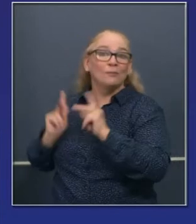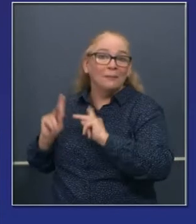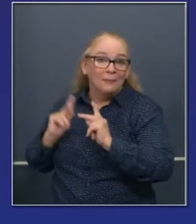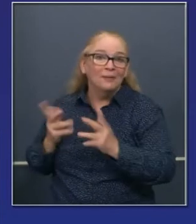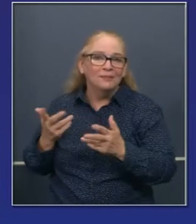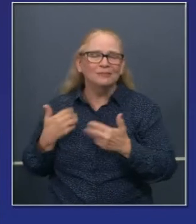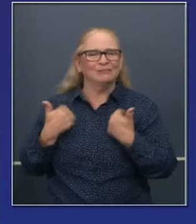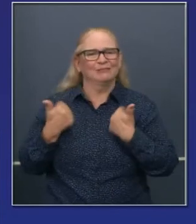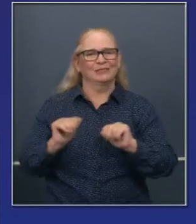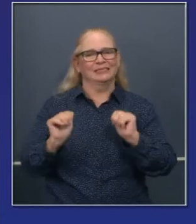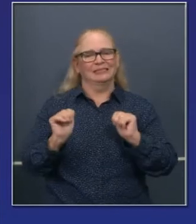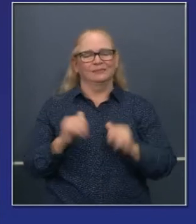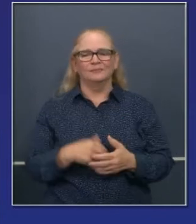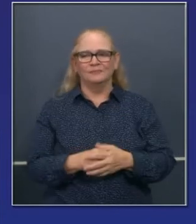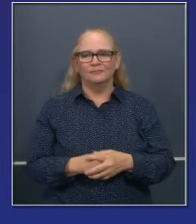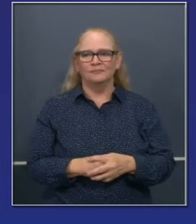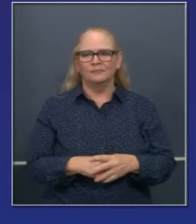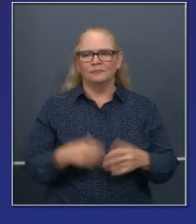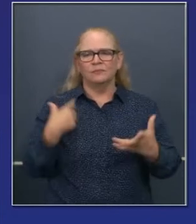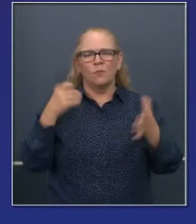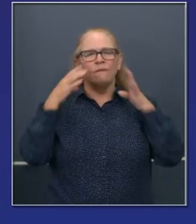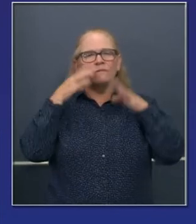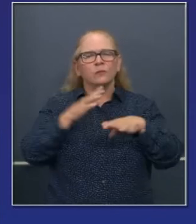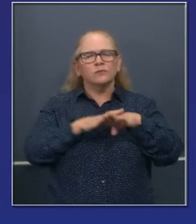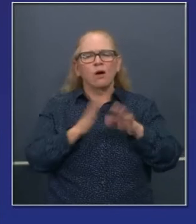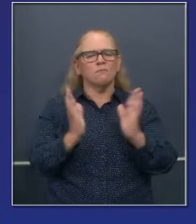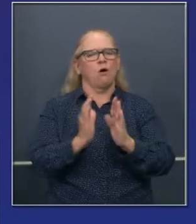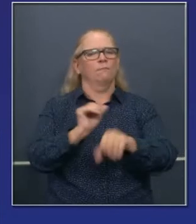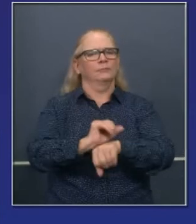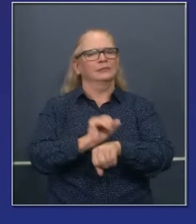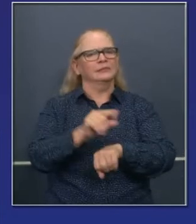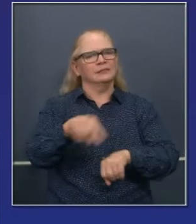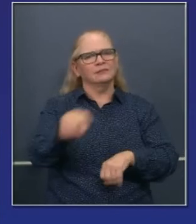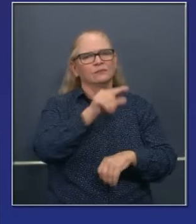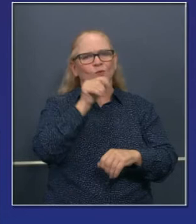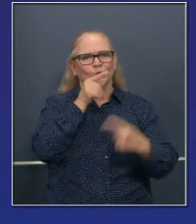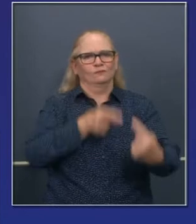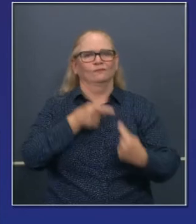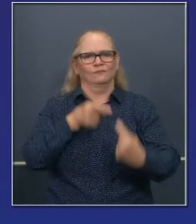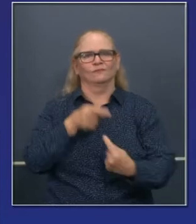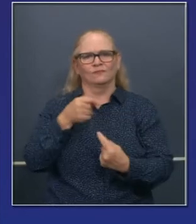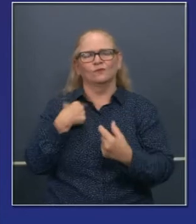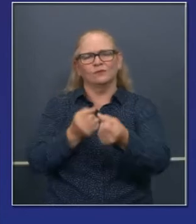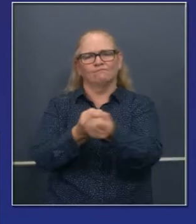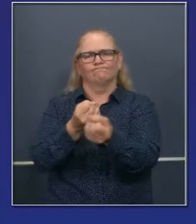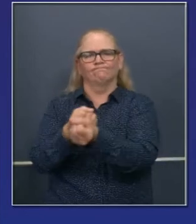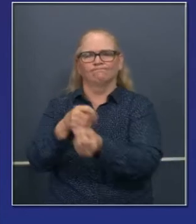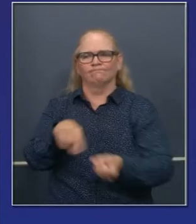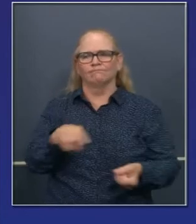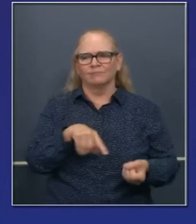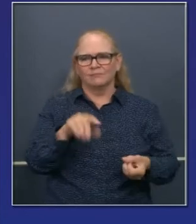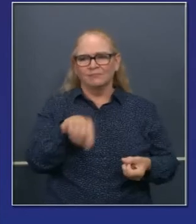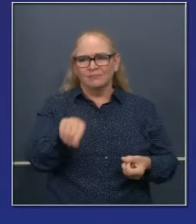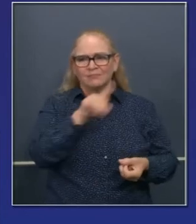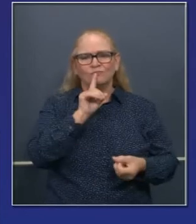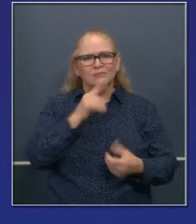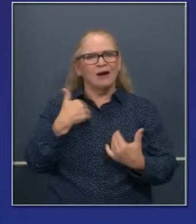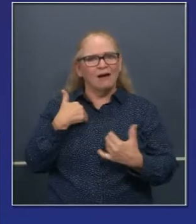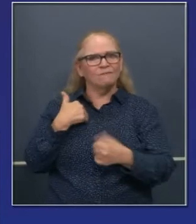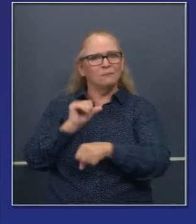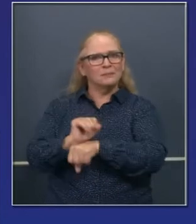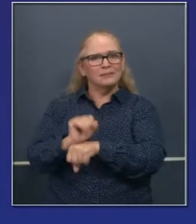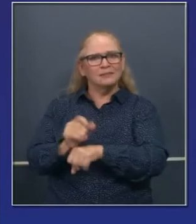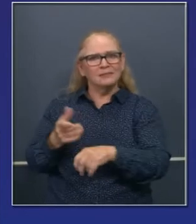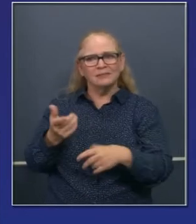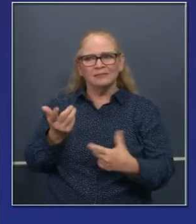Tenemos un crédito importante en el concentrarnos en los pequeños negocios. Estoy hablando no solamente de pequeños negocios con